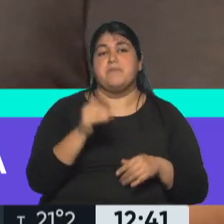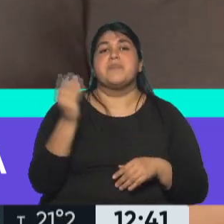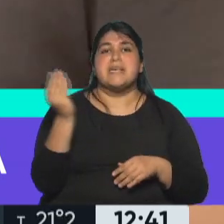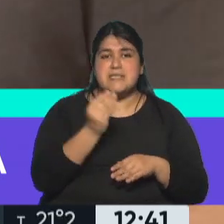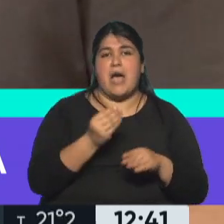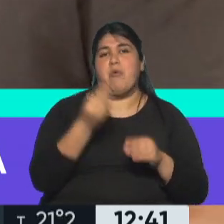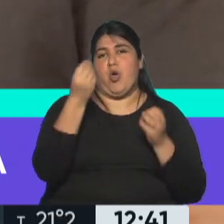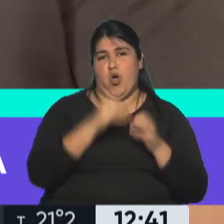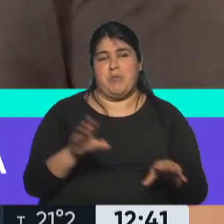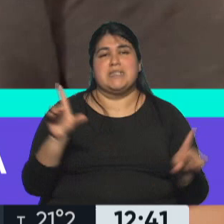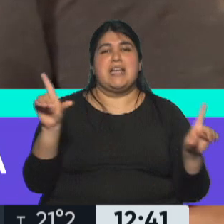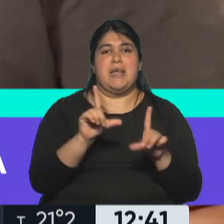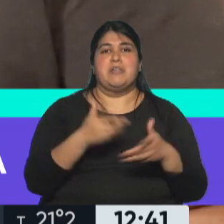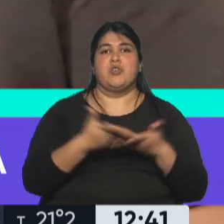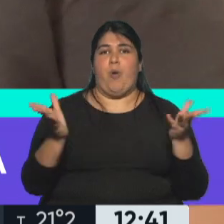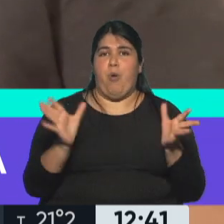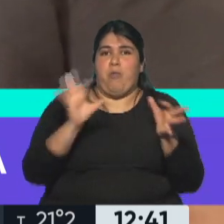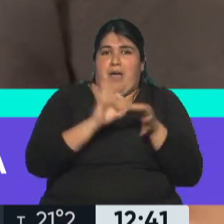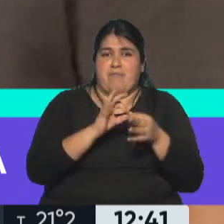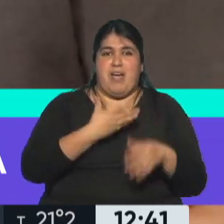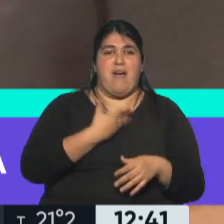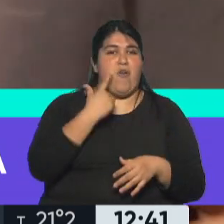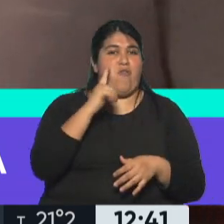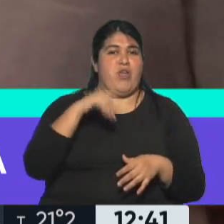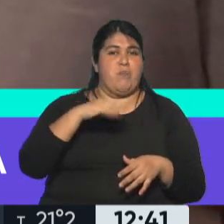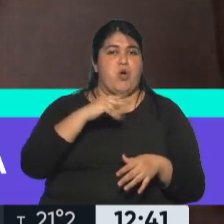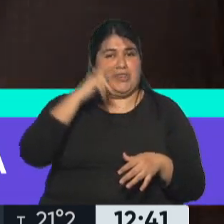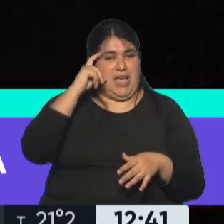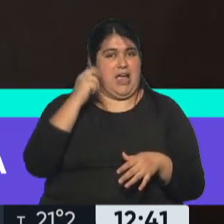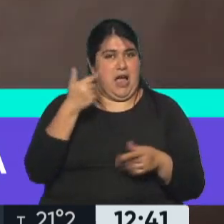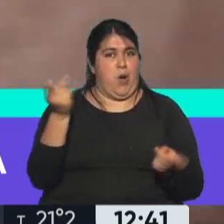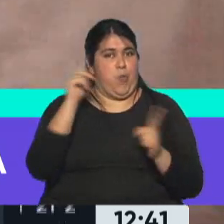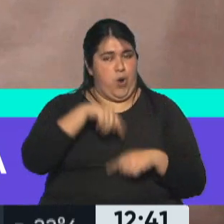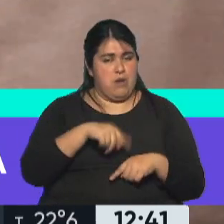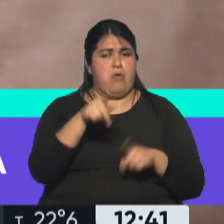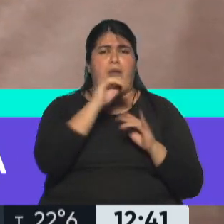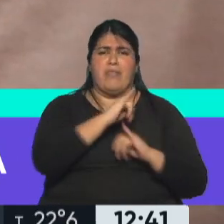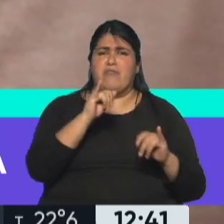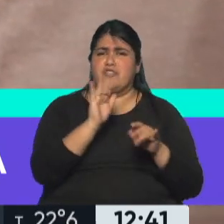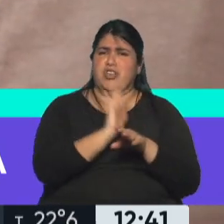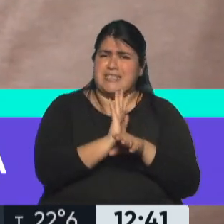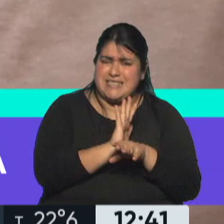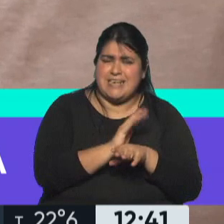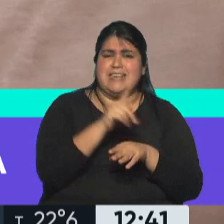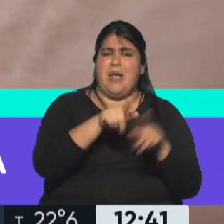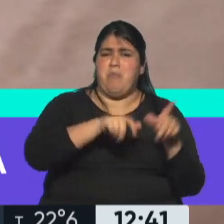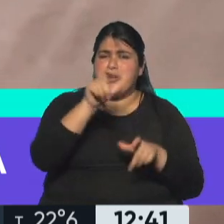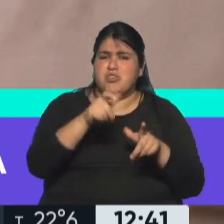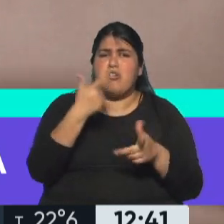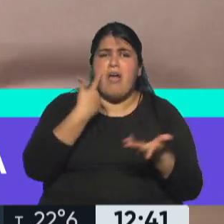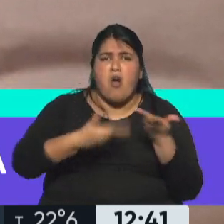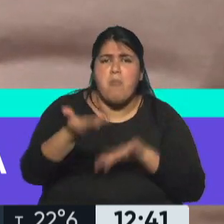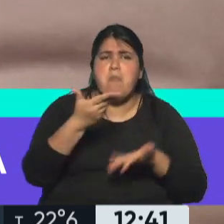vuelve Filmoteca a la Televisión Pública Argentina. Coleccionistas de cine, difusores del cine, gente que comparte el